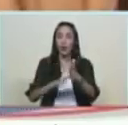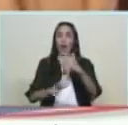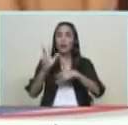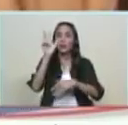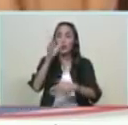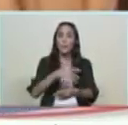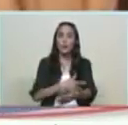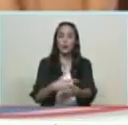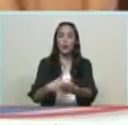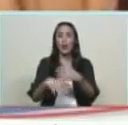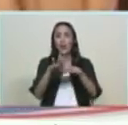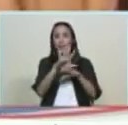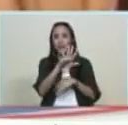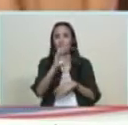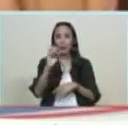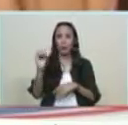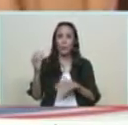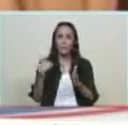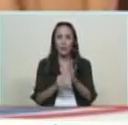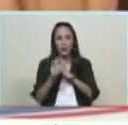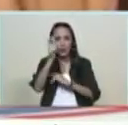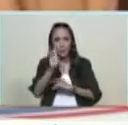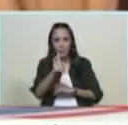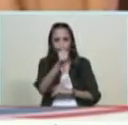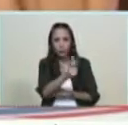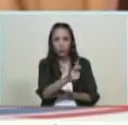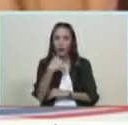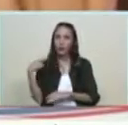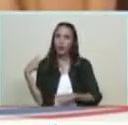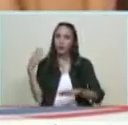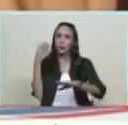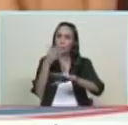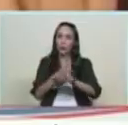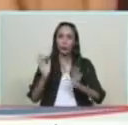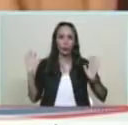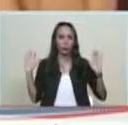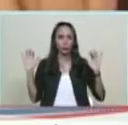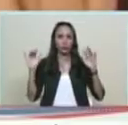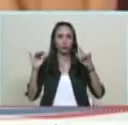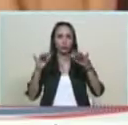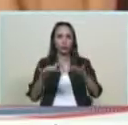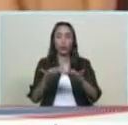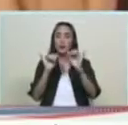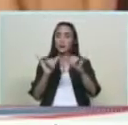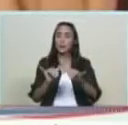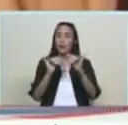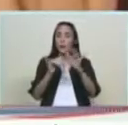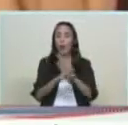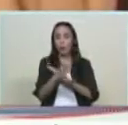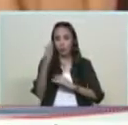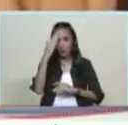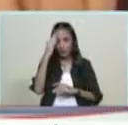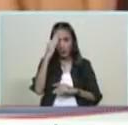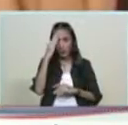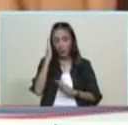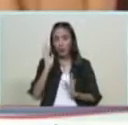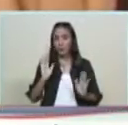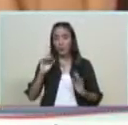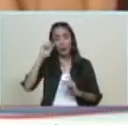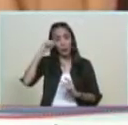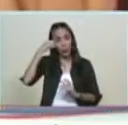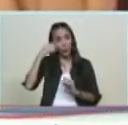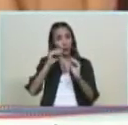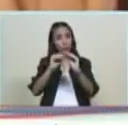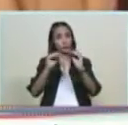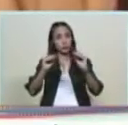millones 500 mil personas que van a disfrutar esta temporada así mi comandante en jefe es muy importante recordarle